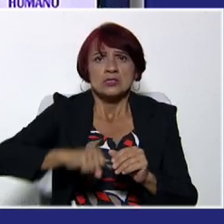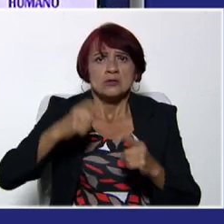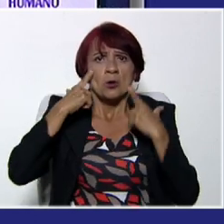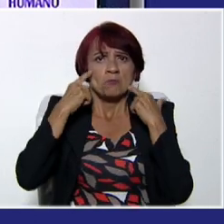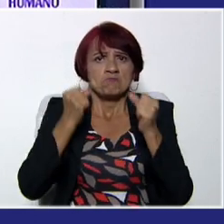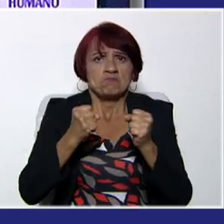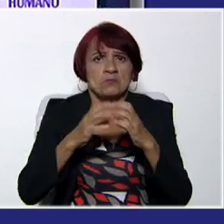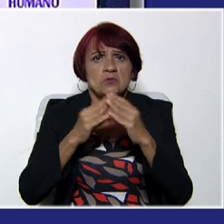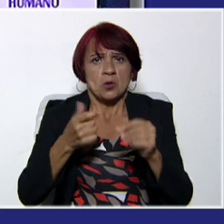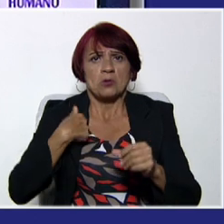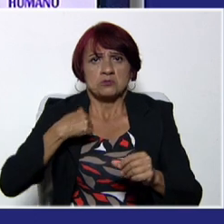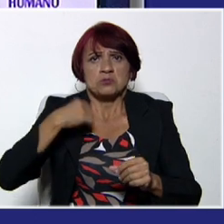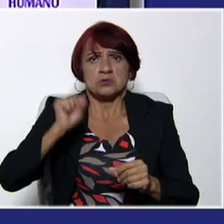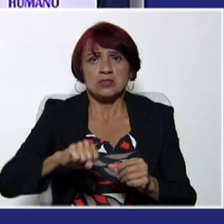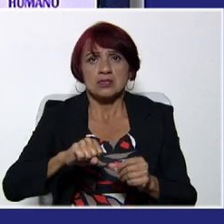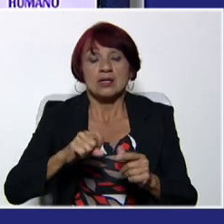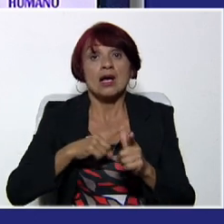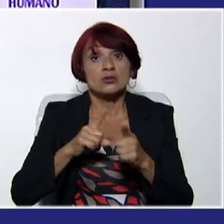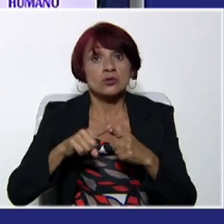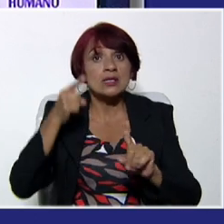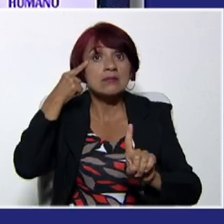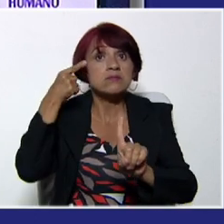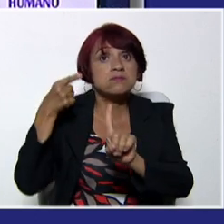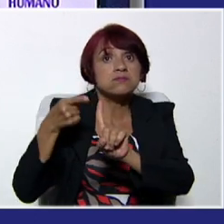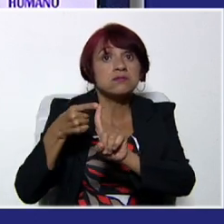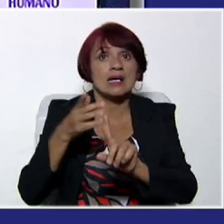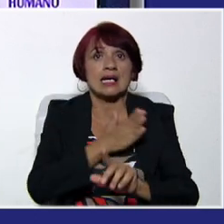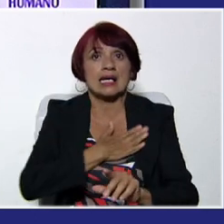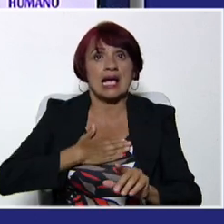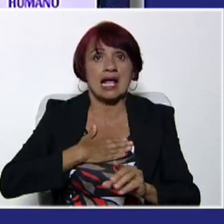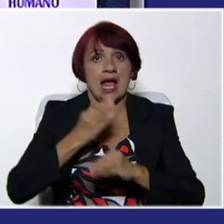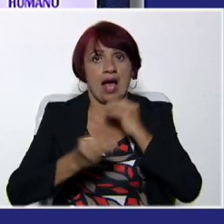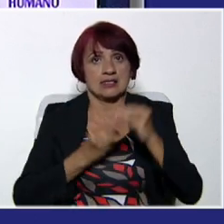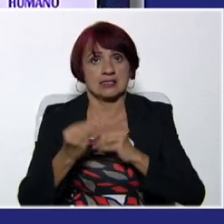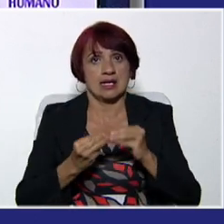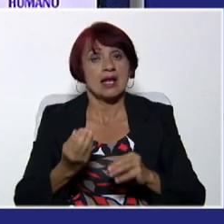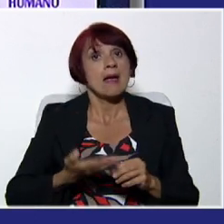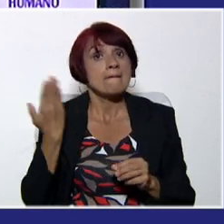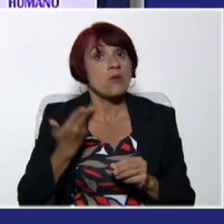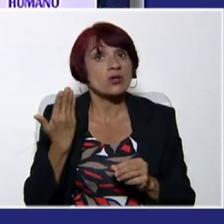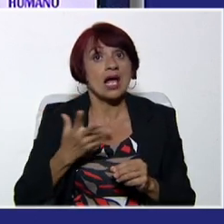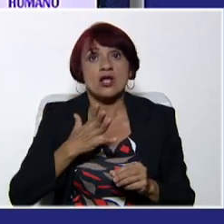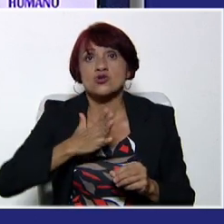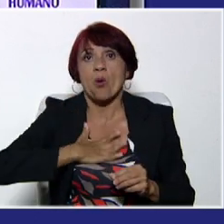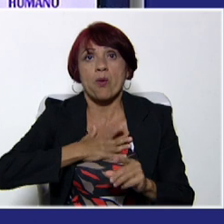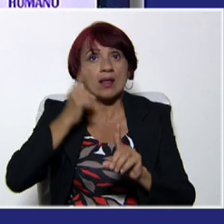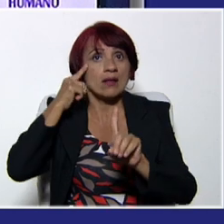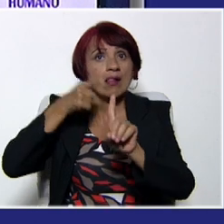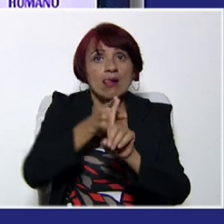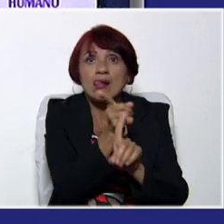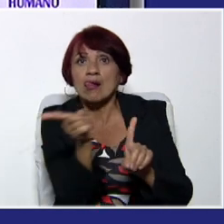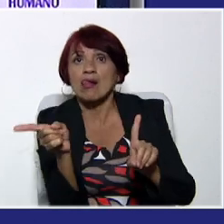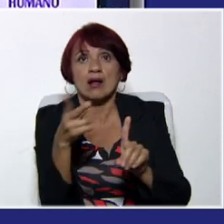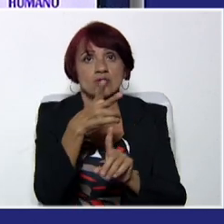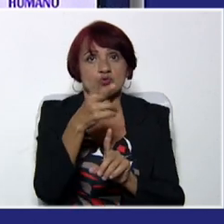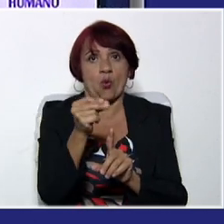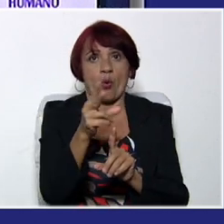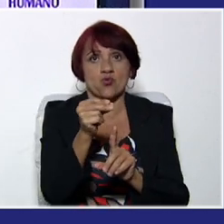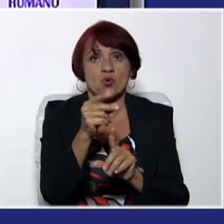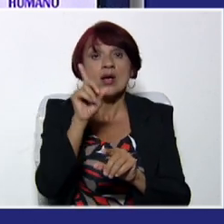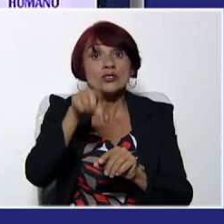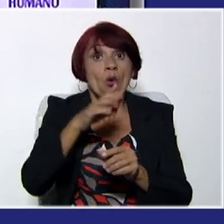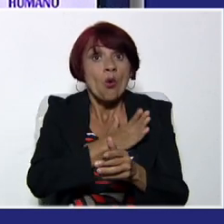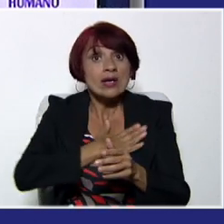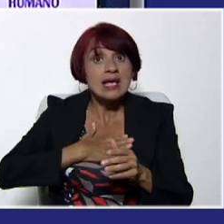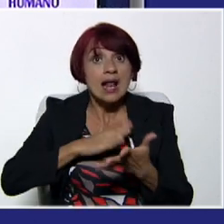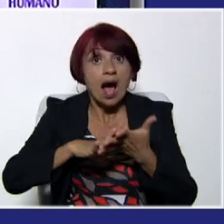coloco. Y concentrarnos en las metas que nosotros queremos lograr. Es muy importante. No se pueden dispersar. Si tú quieres aprender a